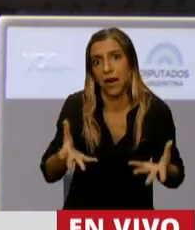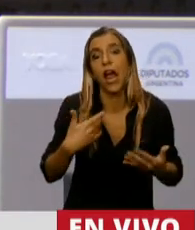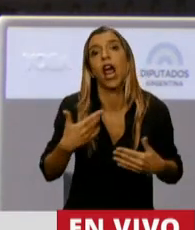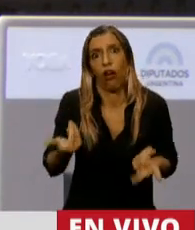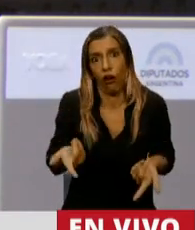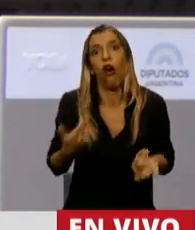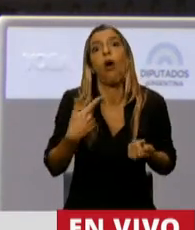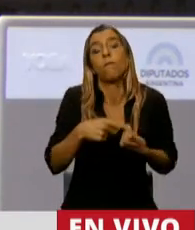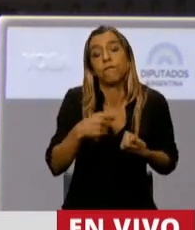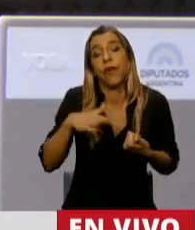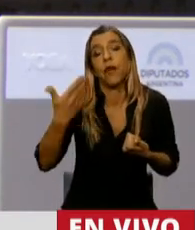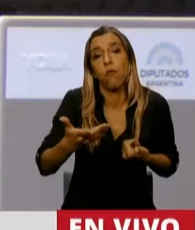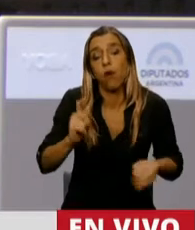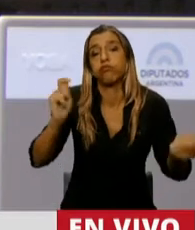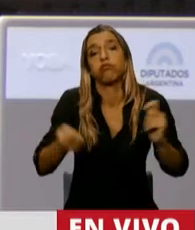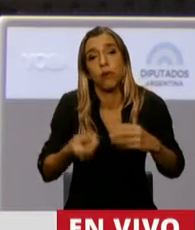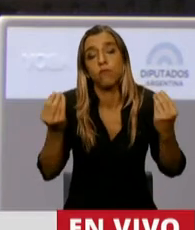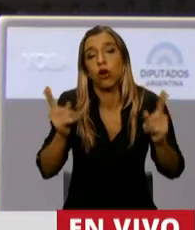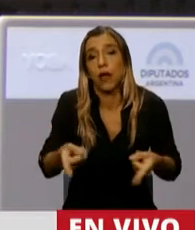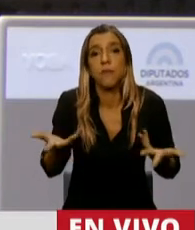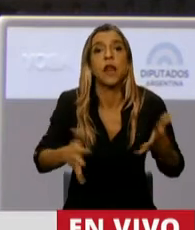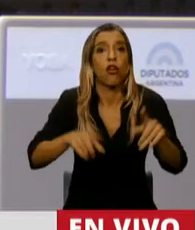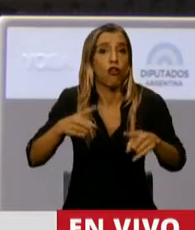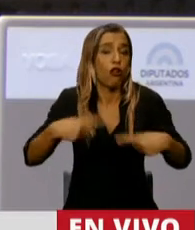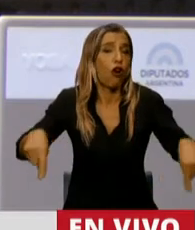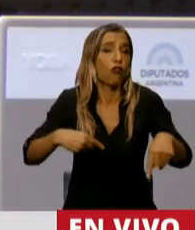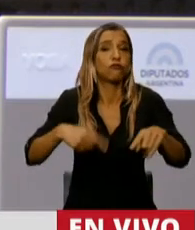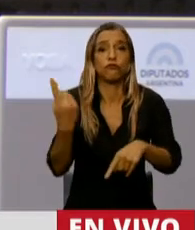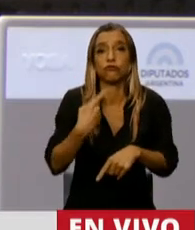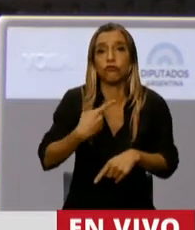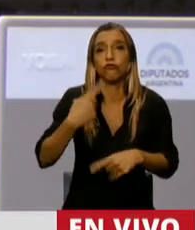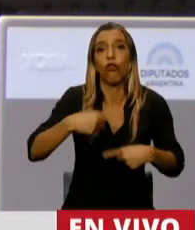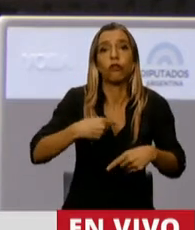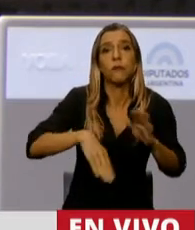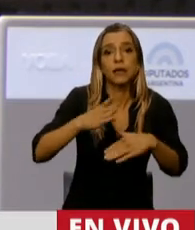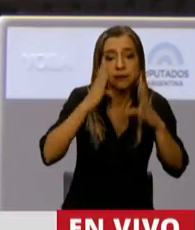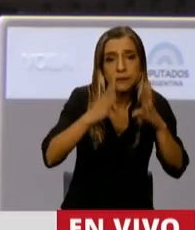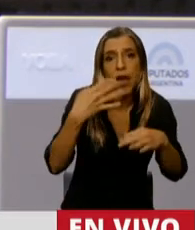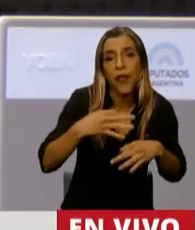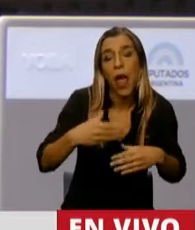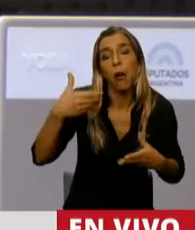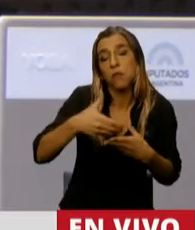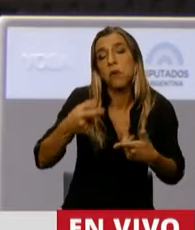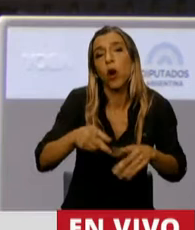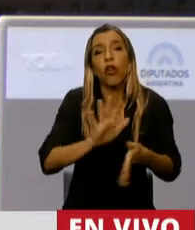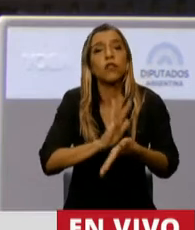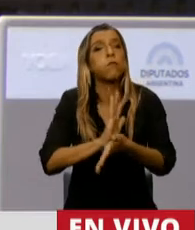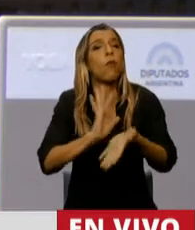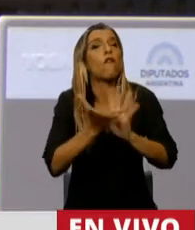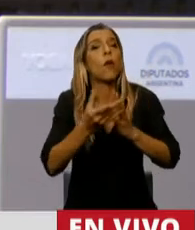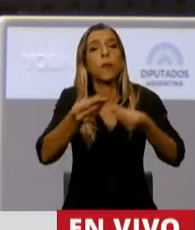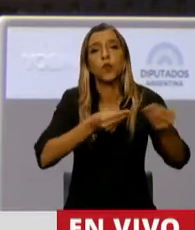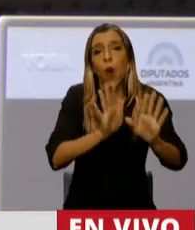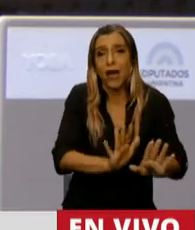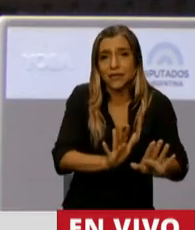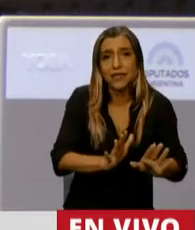prioridades. Y eso es el presupuesto. Eso es el presupuesto. Justamente un lineamiento general, pero